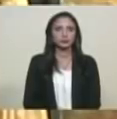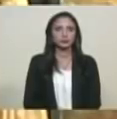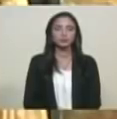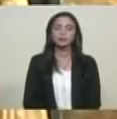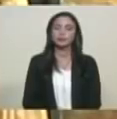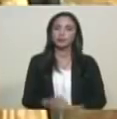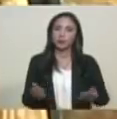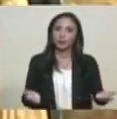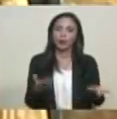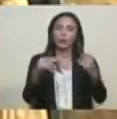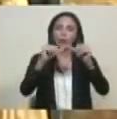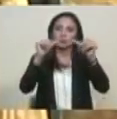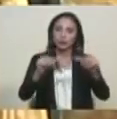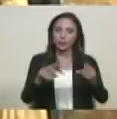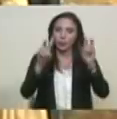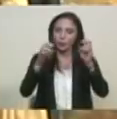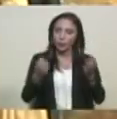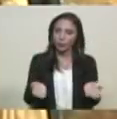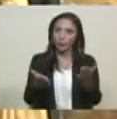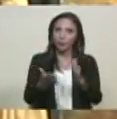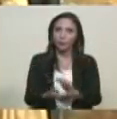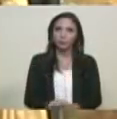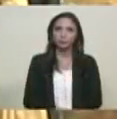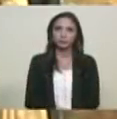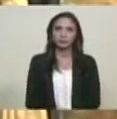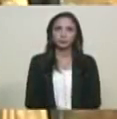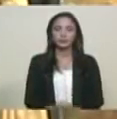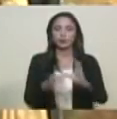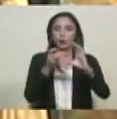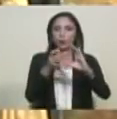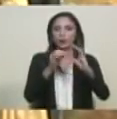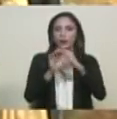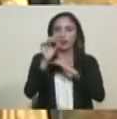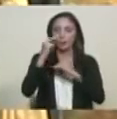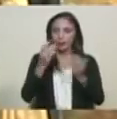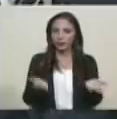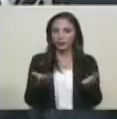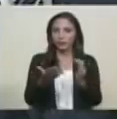Vamos a crear el sistema con el carnet de la patria.